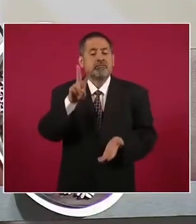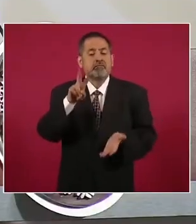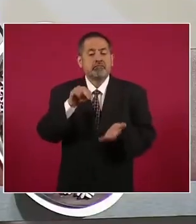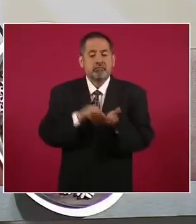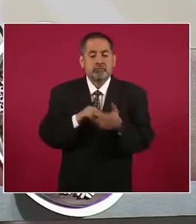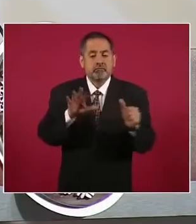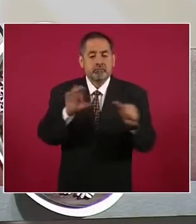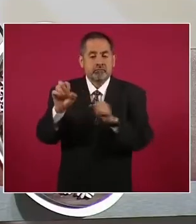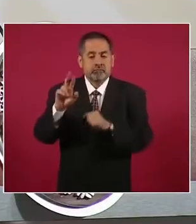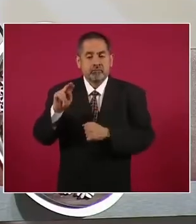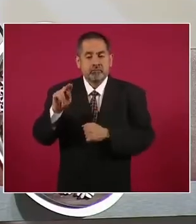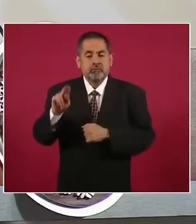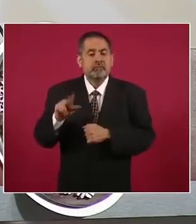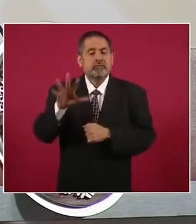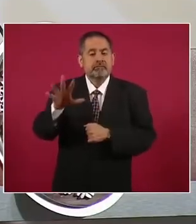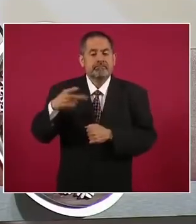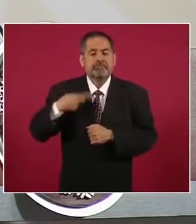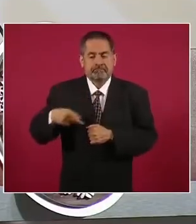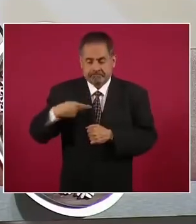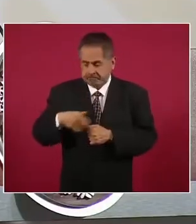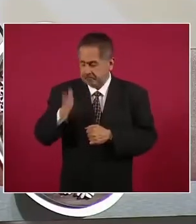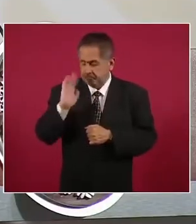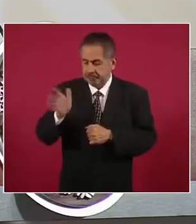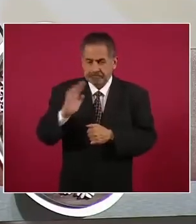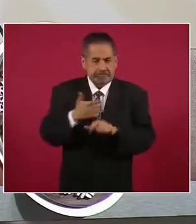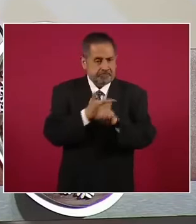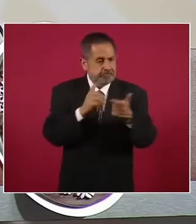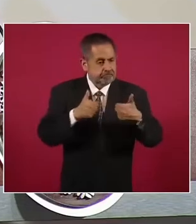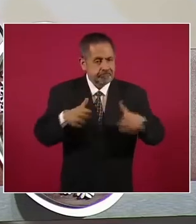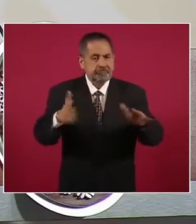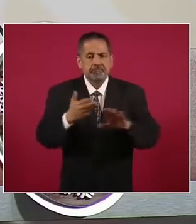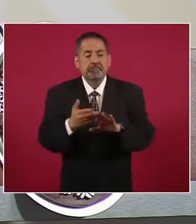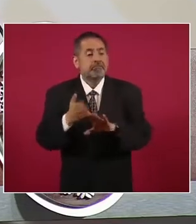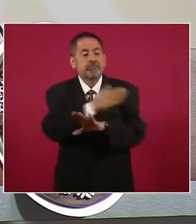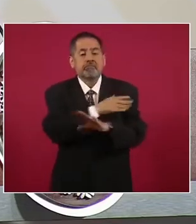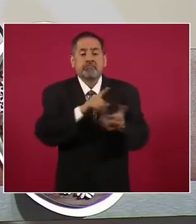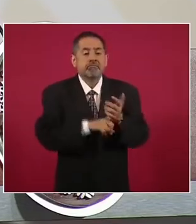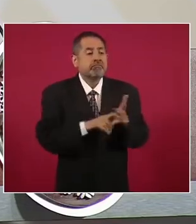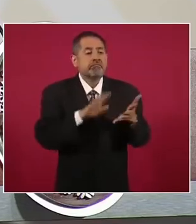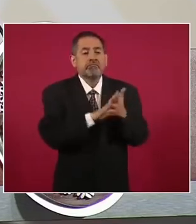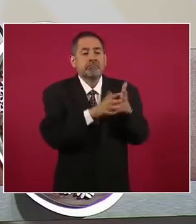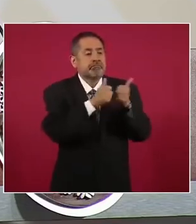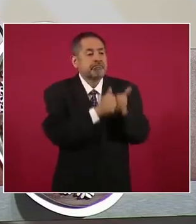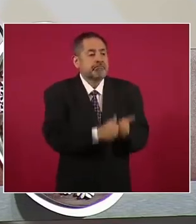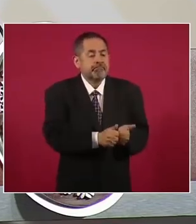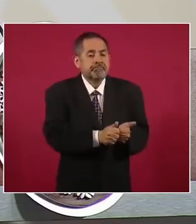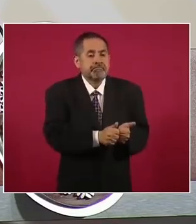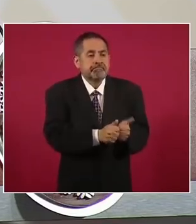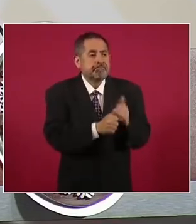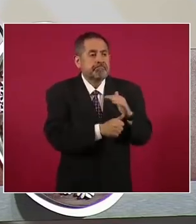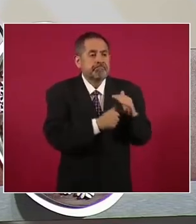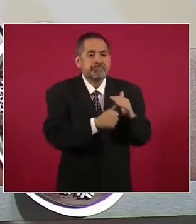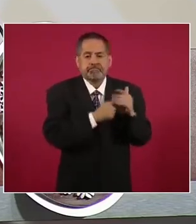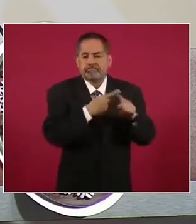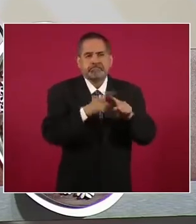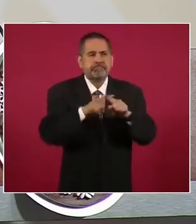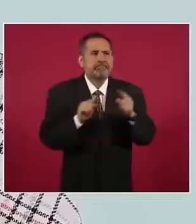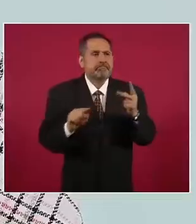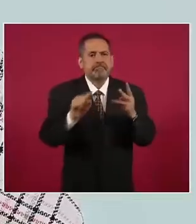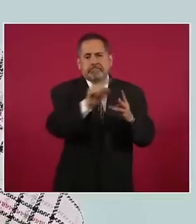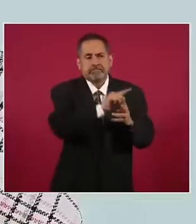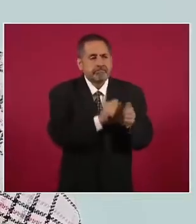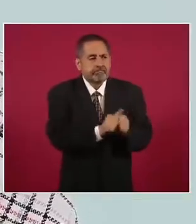seiscientas ochenta y cinco personas que permanecían encarceladas en centros penitenciarios.